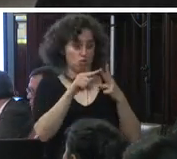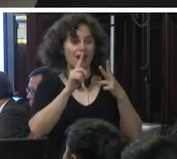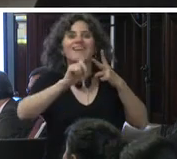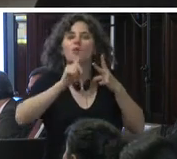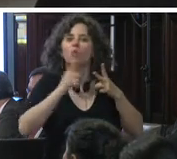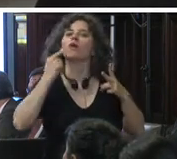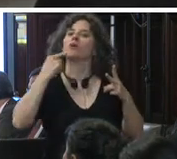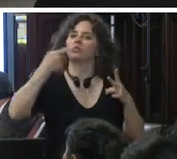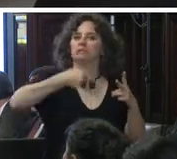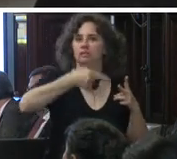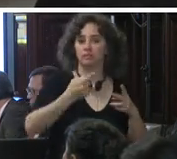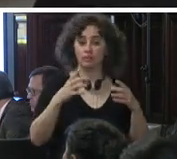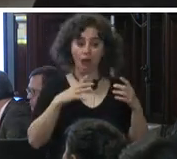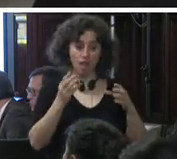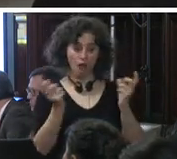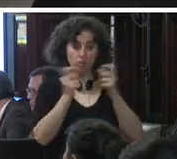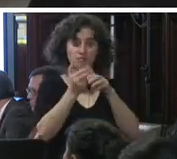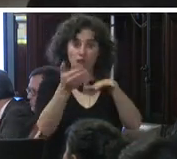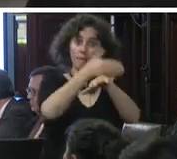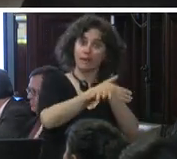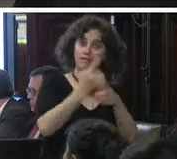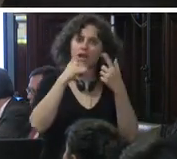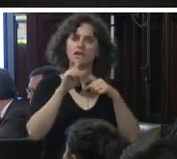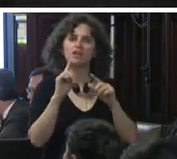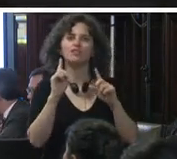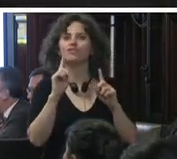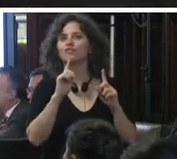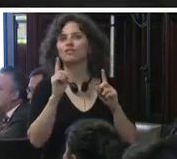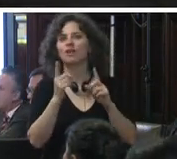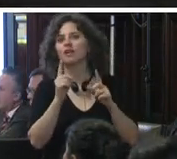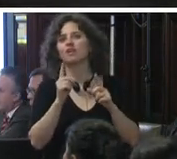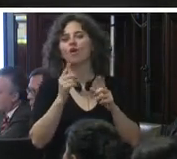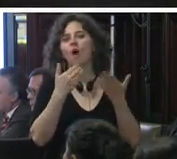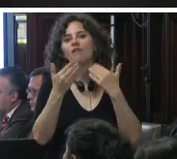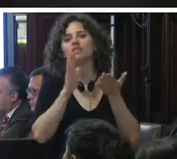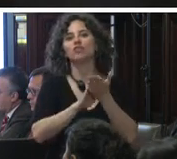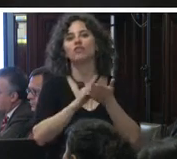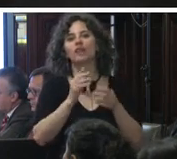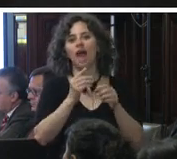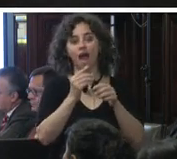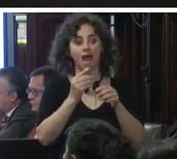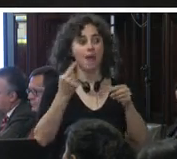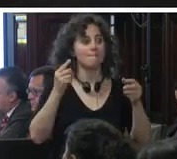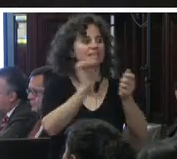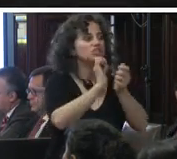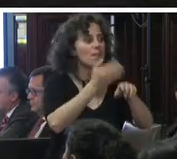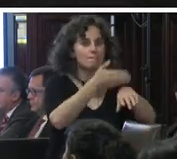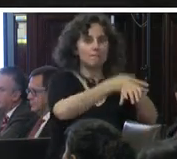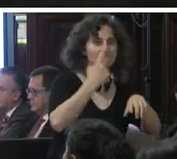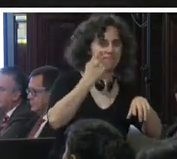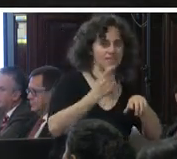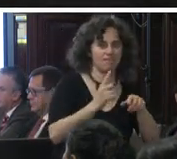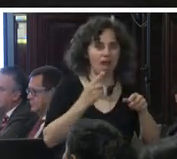audiencias previas y en esta audiencia previa no aplicaría un debate para la prisión preventiva oficiosa entonces ese es el problema acá